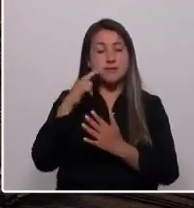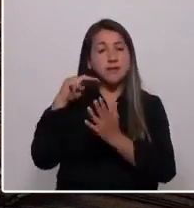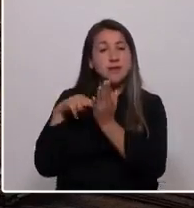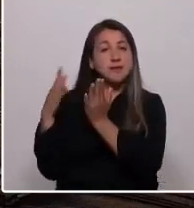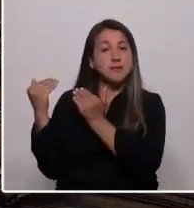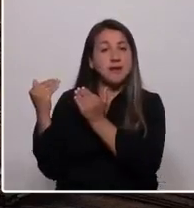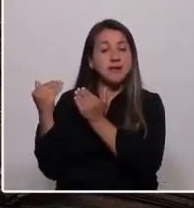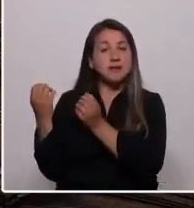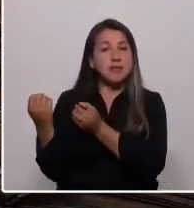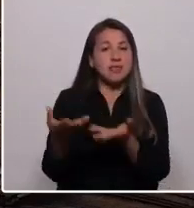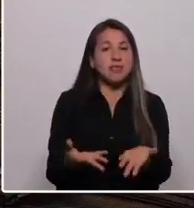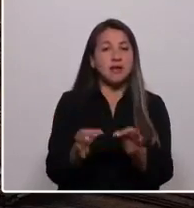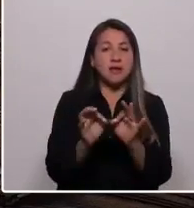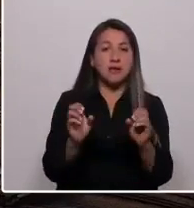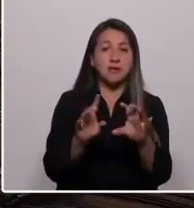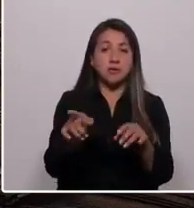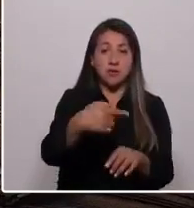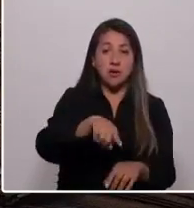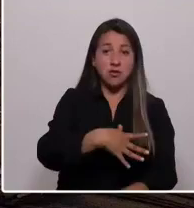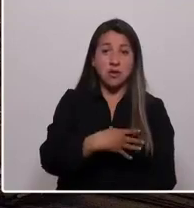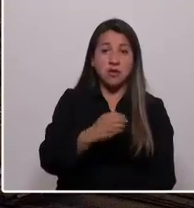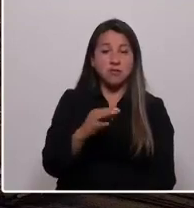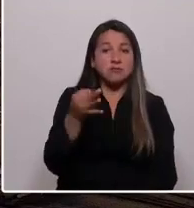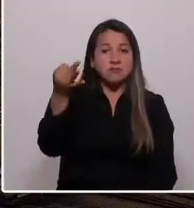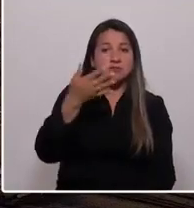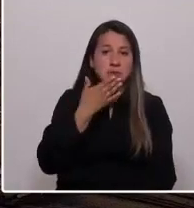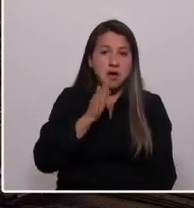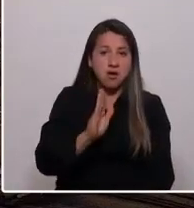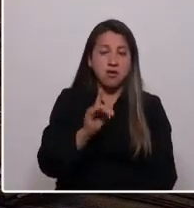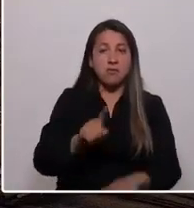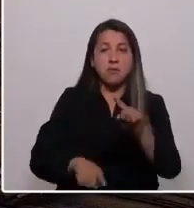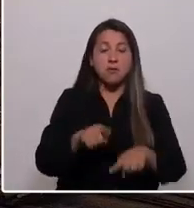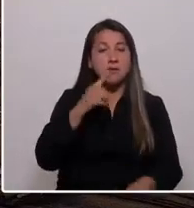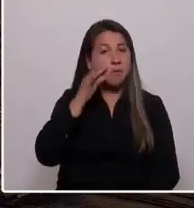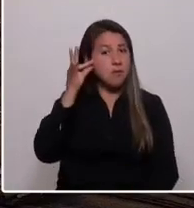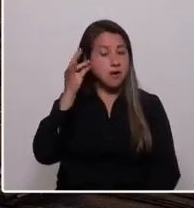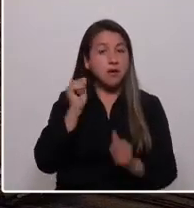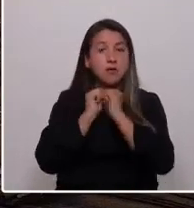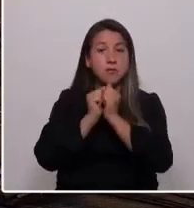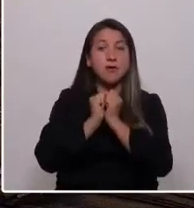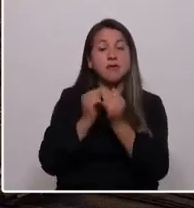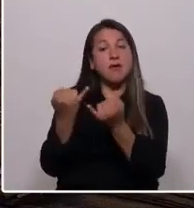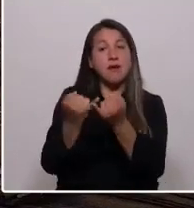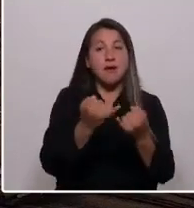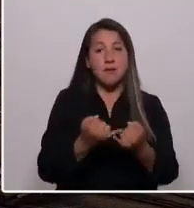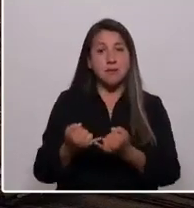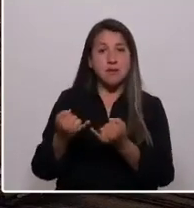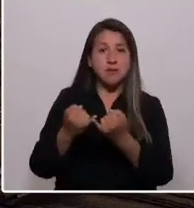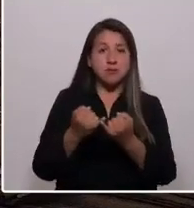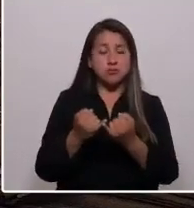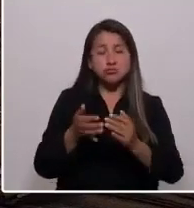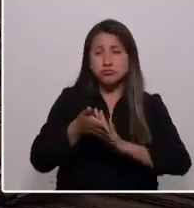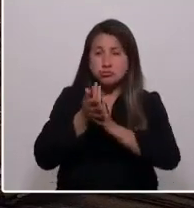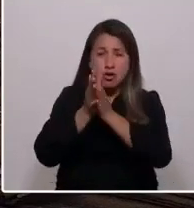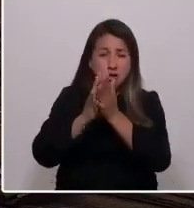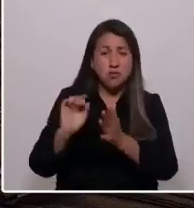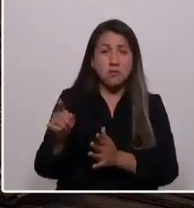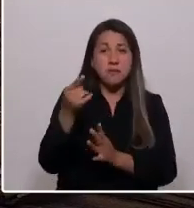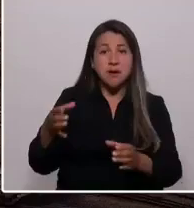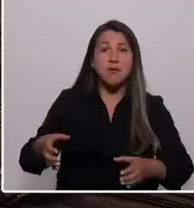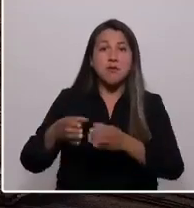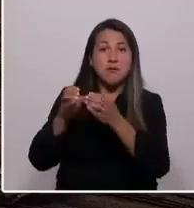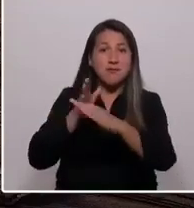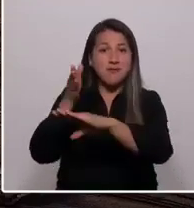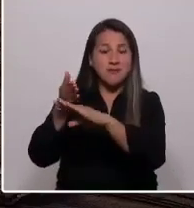entregarle a sus hijos su mejor futuro. Primos, primas, hermanos, mi compañero, mis amigos, todos fuimos la primera generación en ir a la